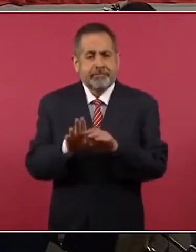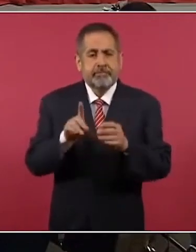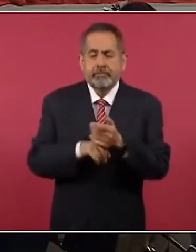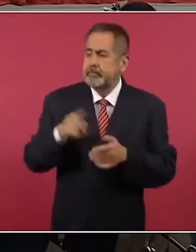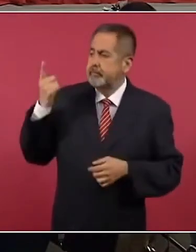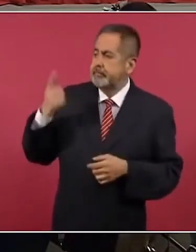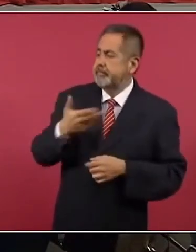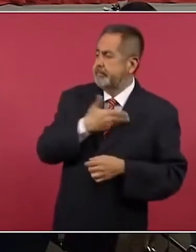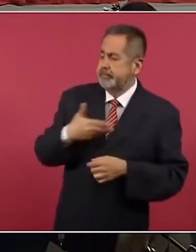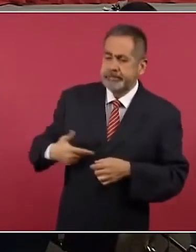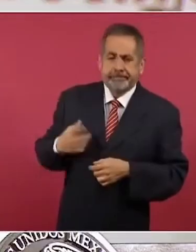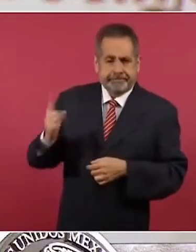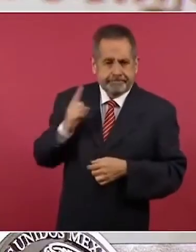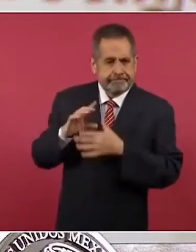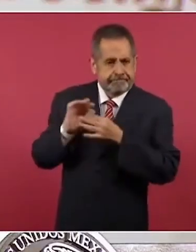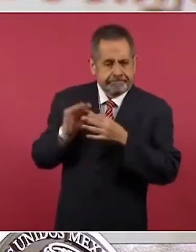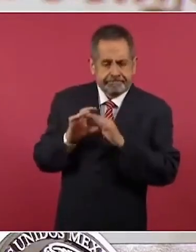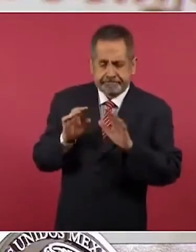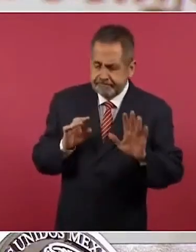instruyó el señor presidente,